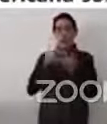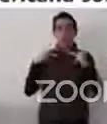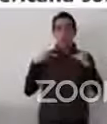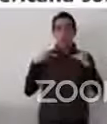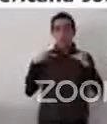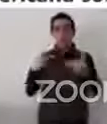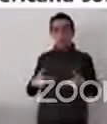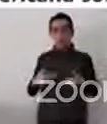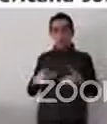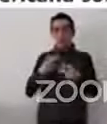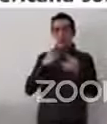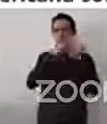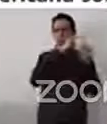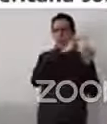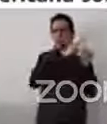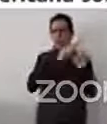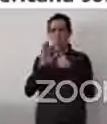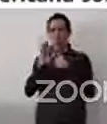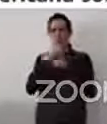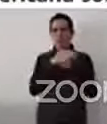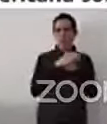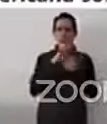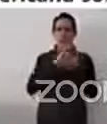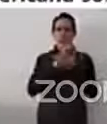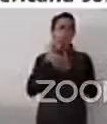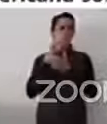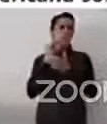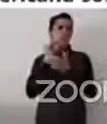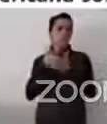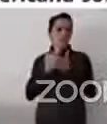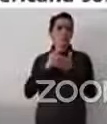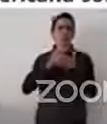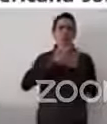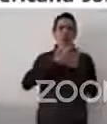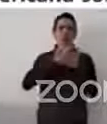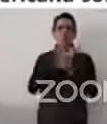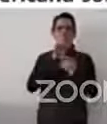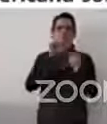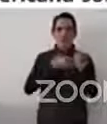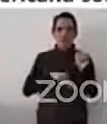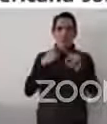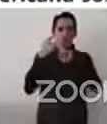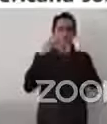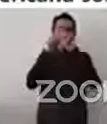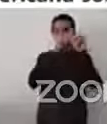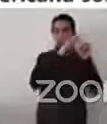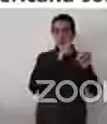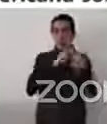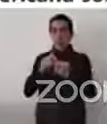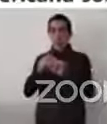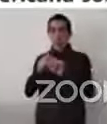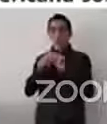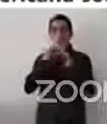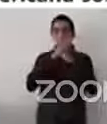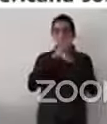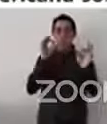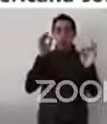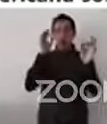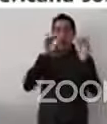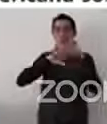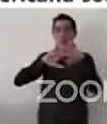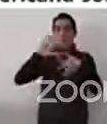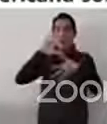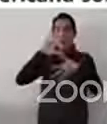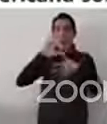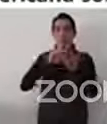contra el Racismo, la Declaración Americana sobre los Derechos de los Pueblos Indígenas y un Plan de Acción sobre la Declaración.